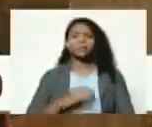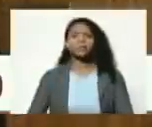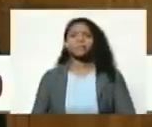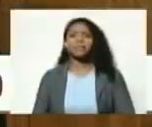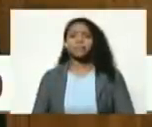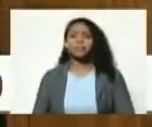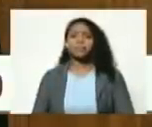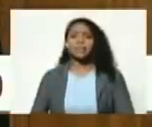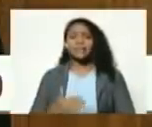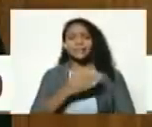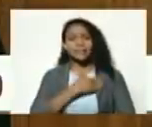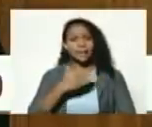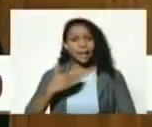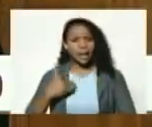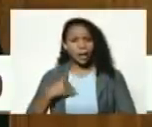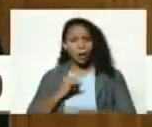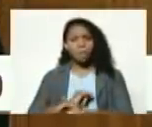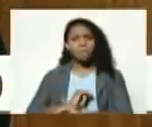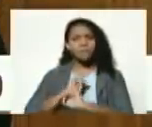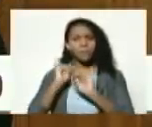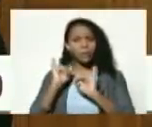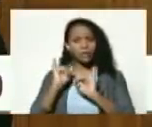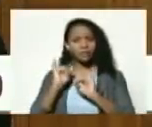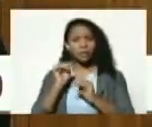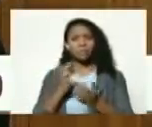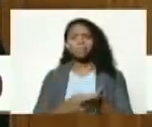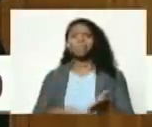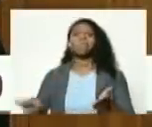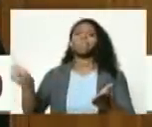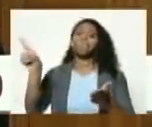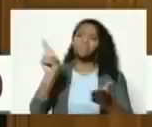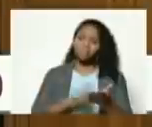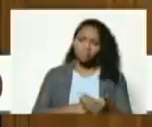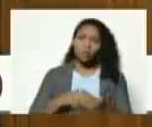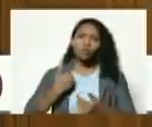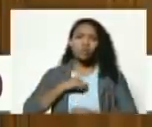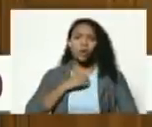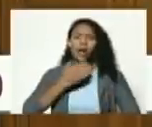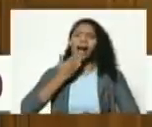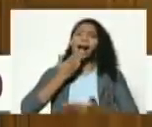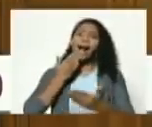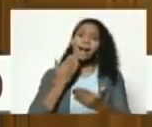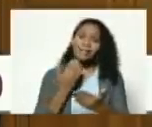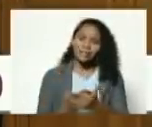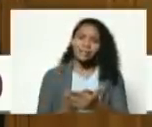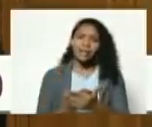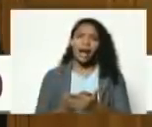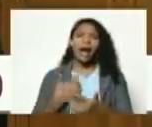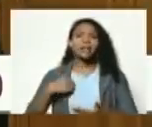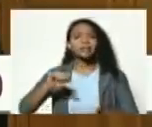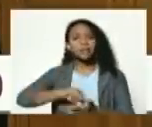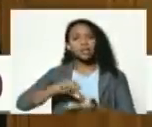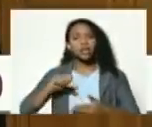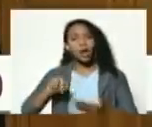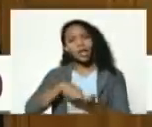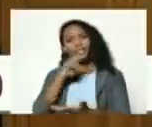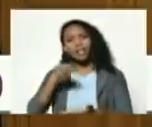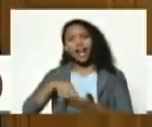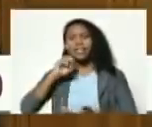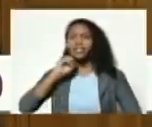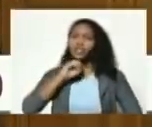quisiera para finalizar pues reitear nuestro agradecimiento al centro nacional de historia